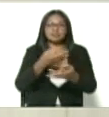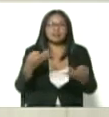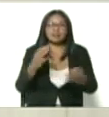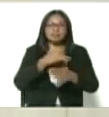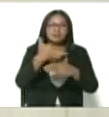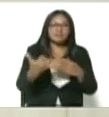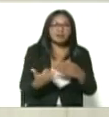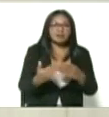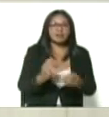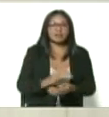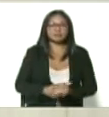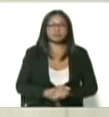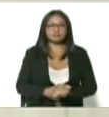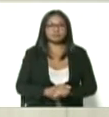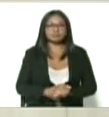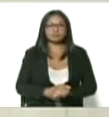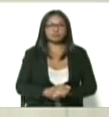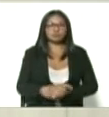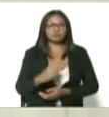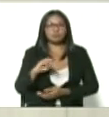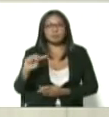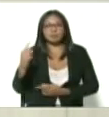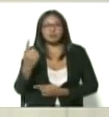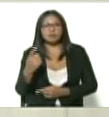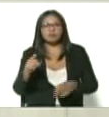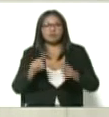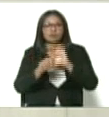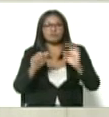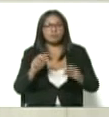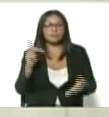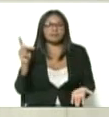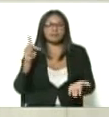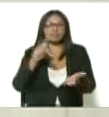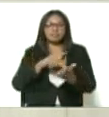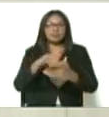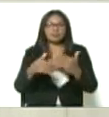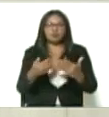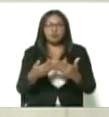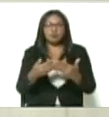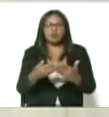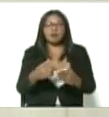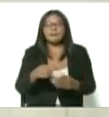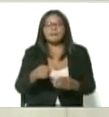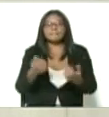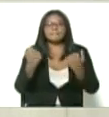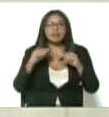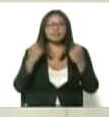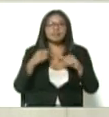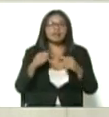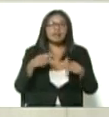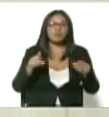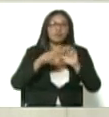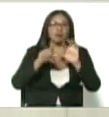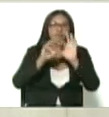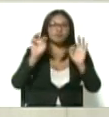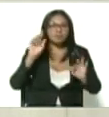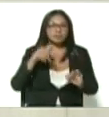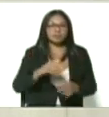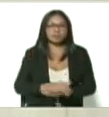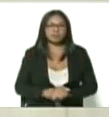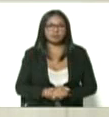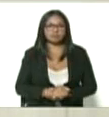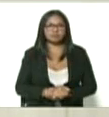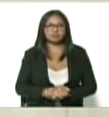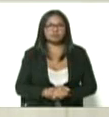planificada desde el primer momento que participamos de los ensayos de la fase 3 inmediatamente nos